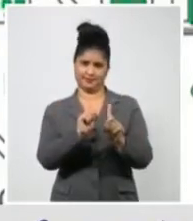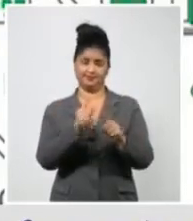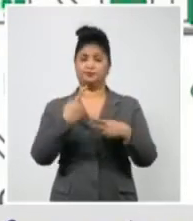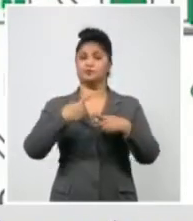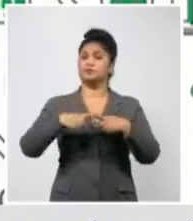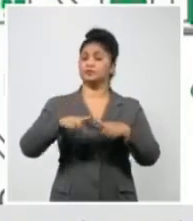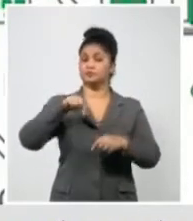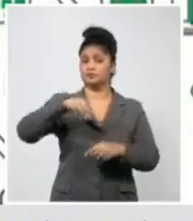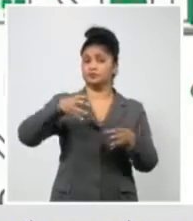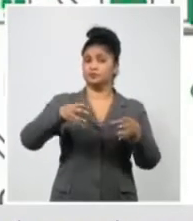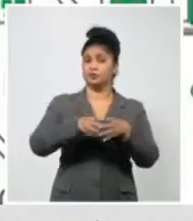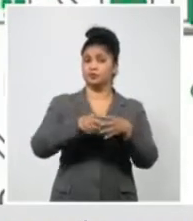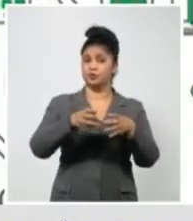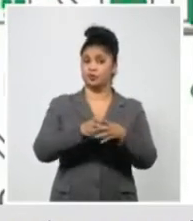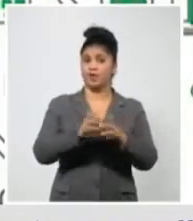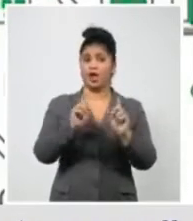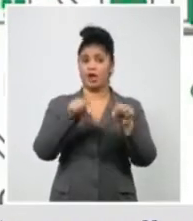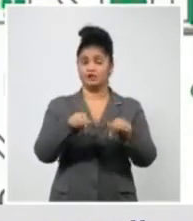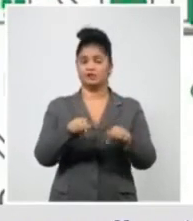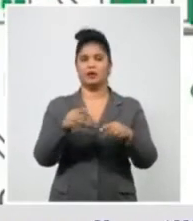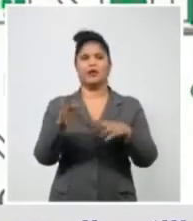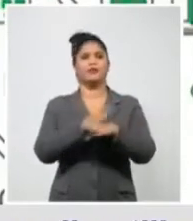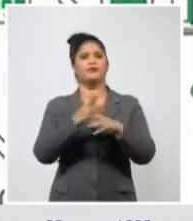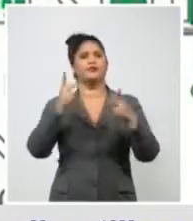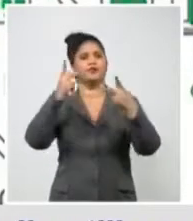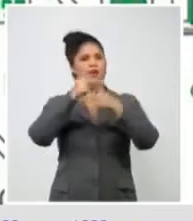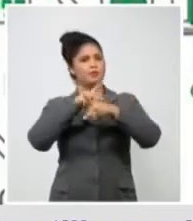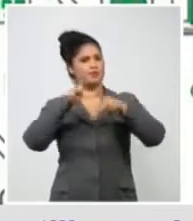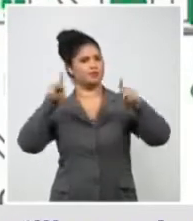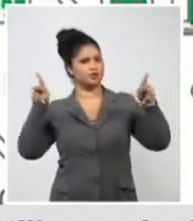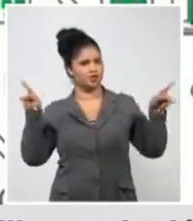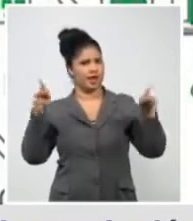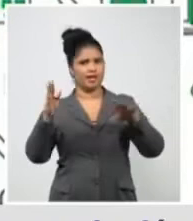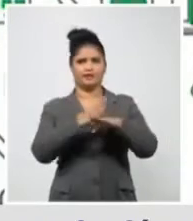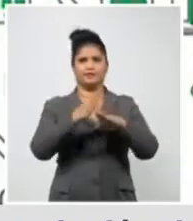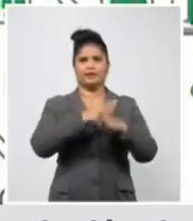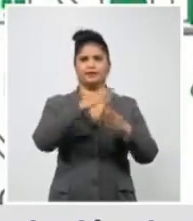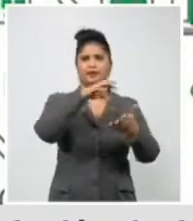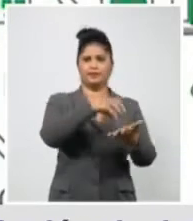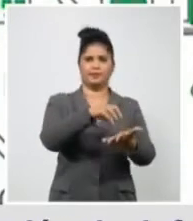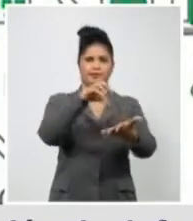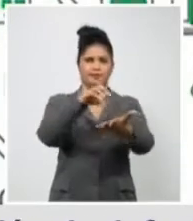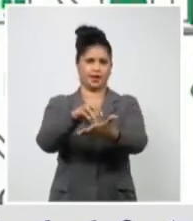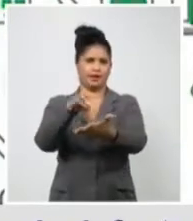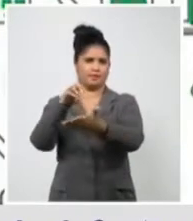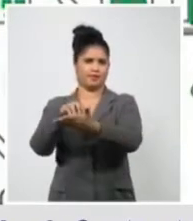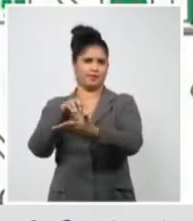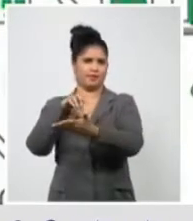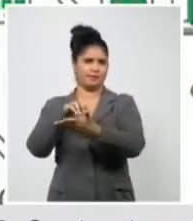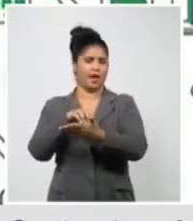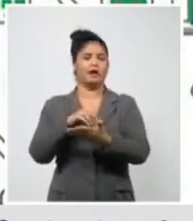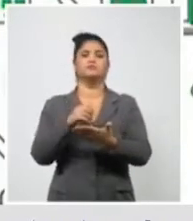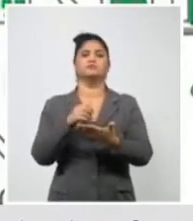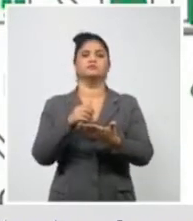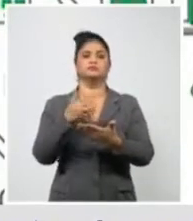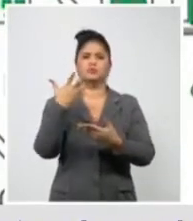un número de instituciones, el CIGB, el Instituto Finla, el ICIDA, la Universidad de La Habana,